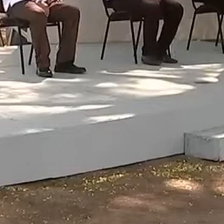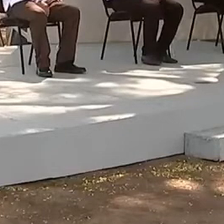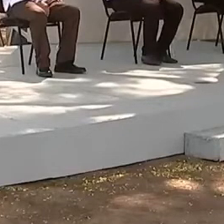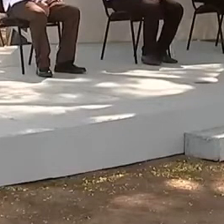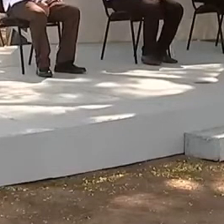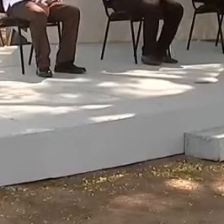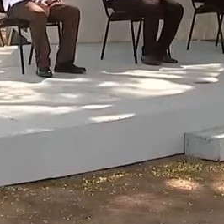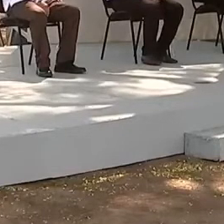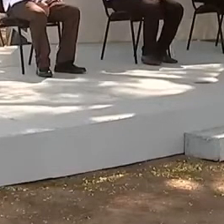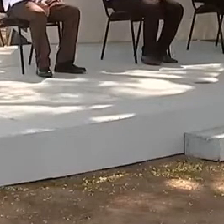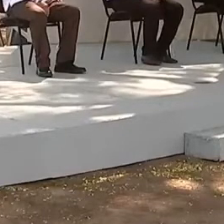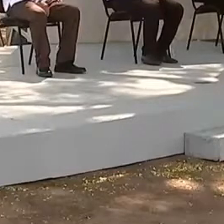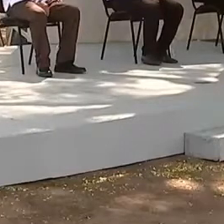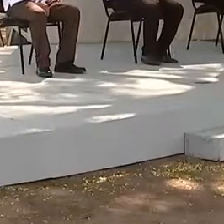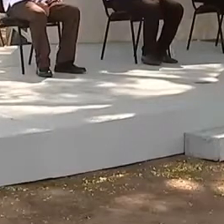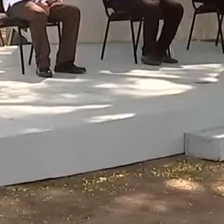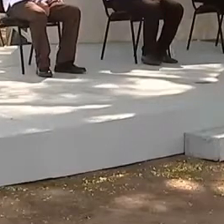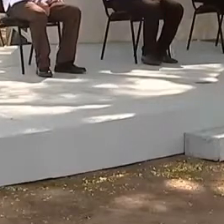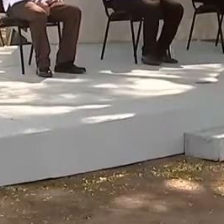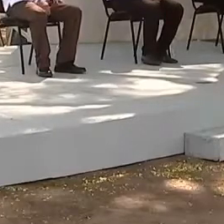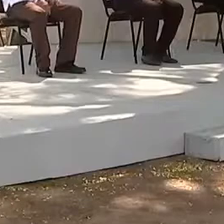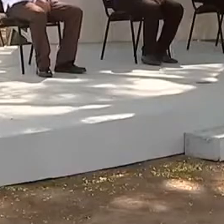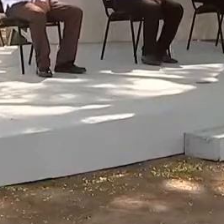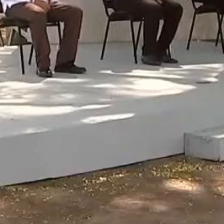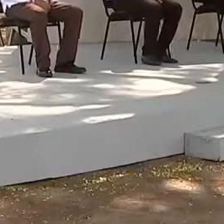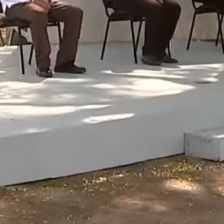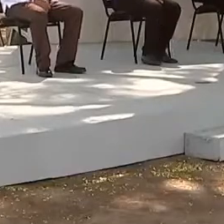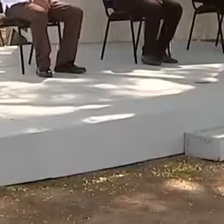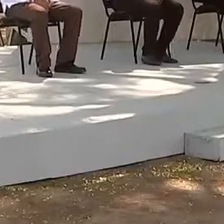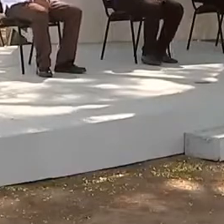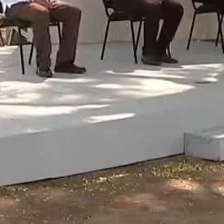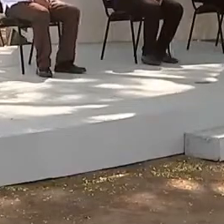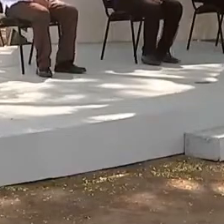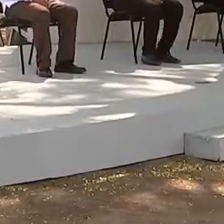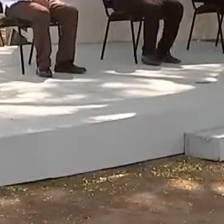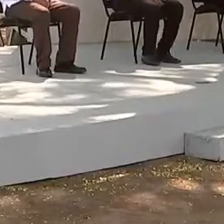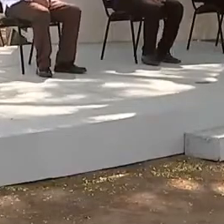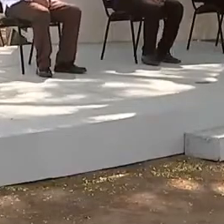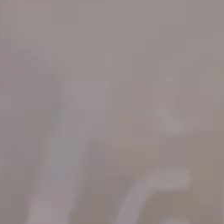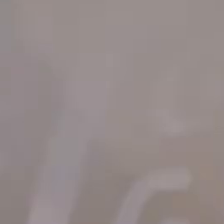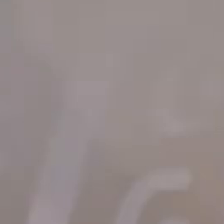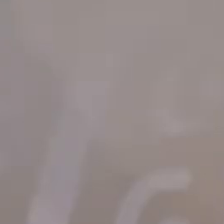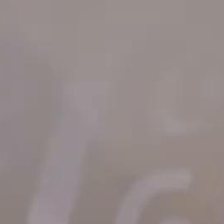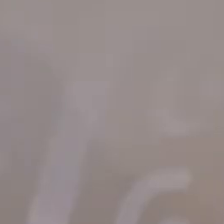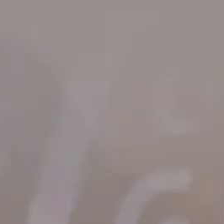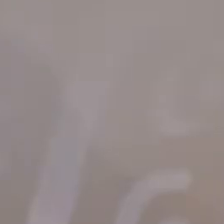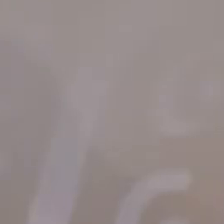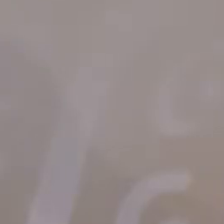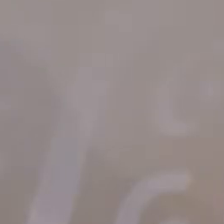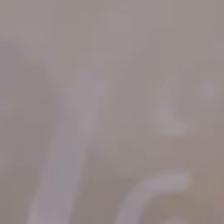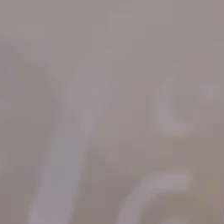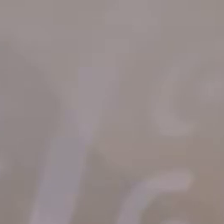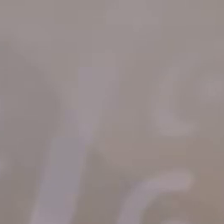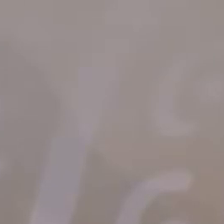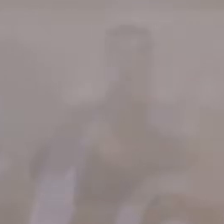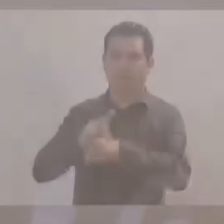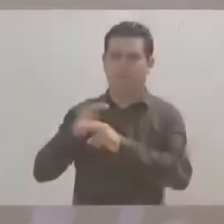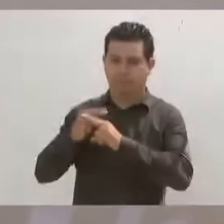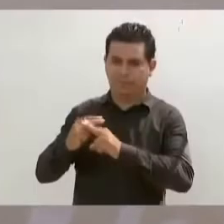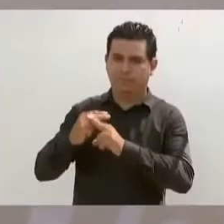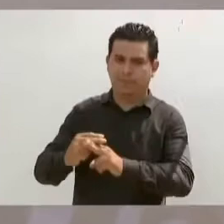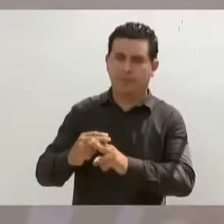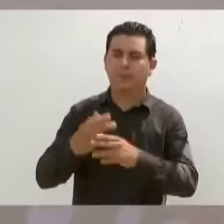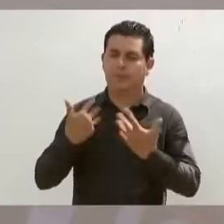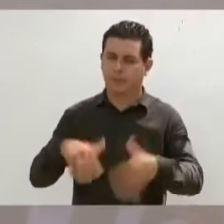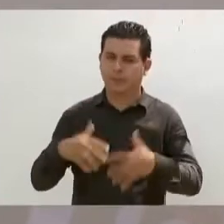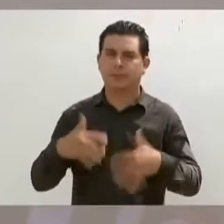Señor presidente, sea usted bienvenido por segundo día consecutivo